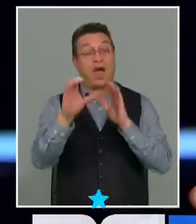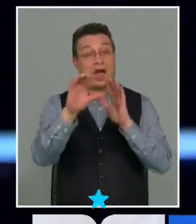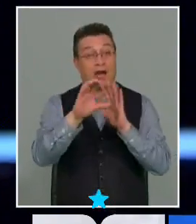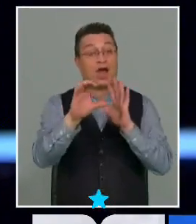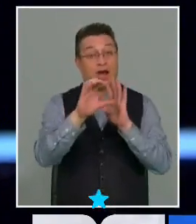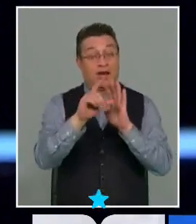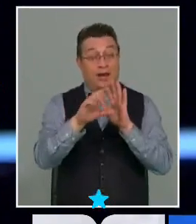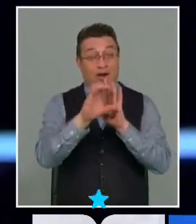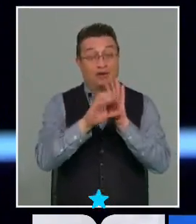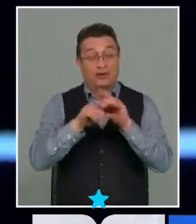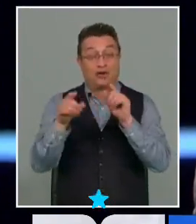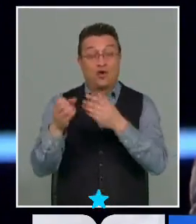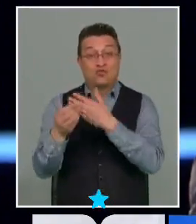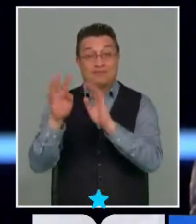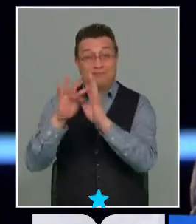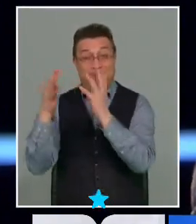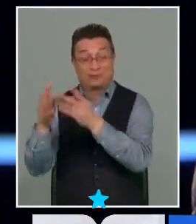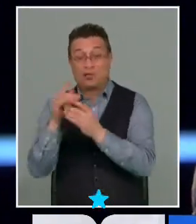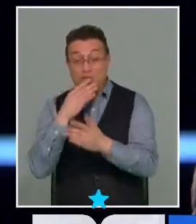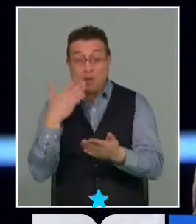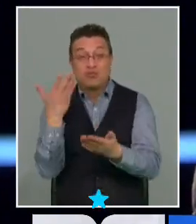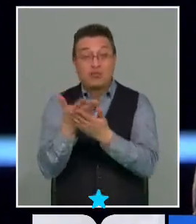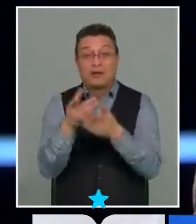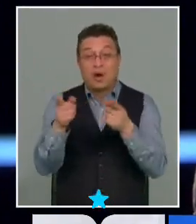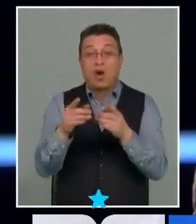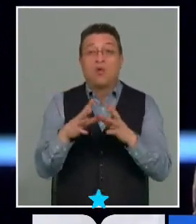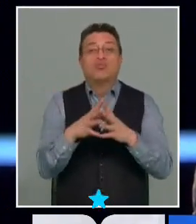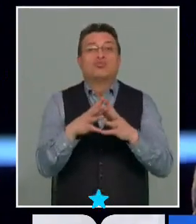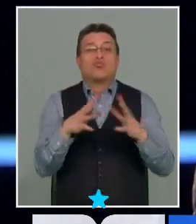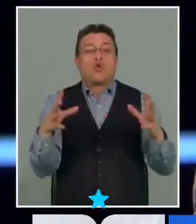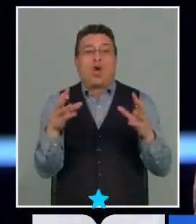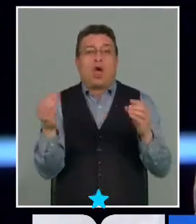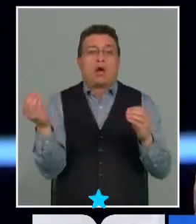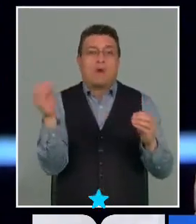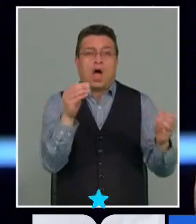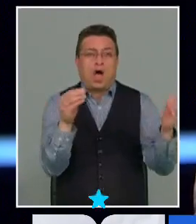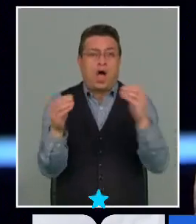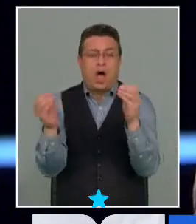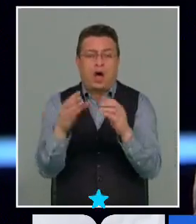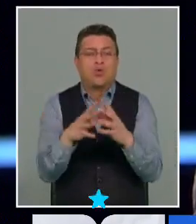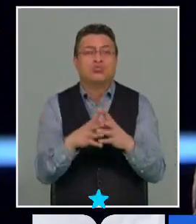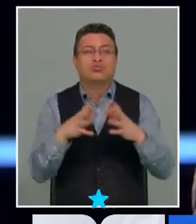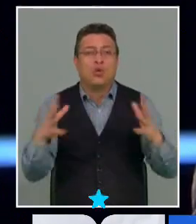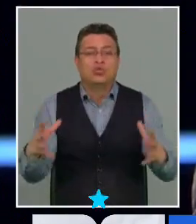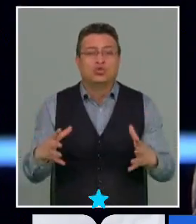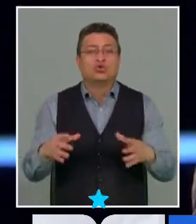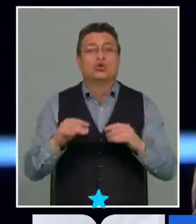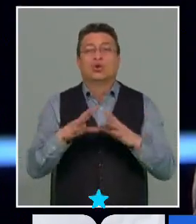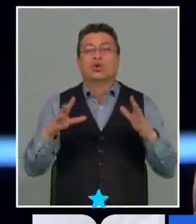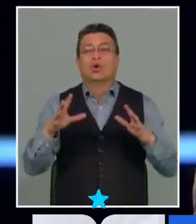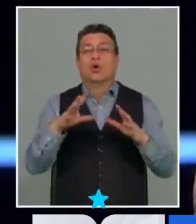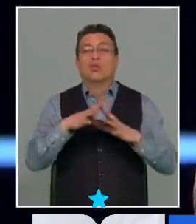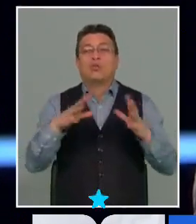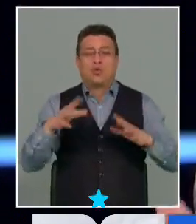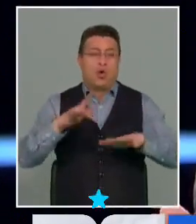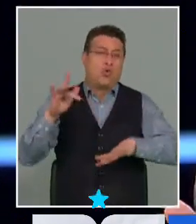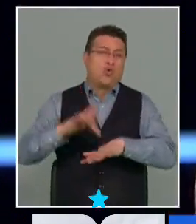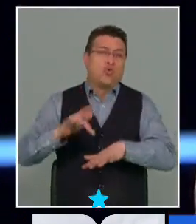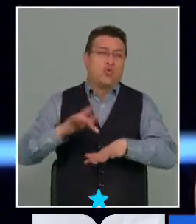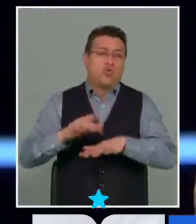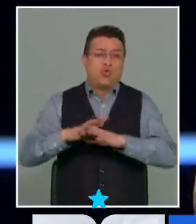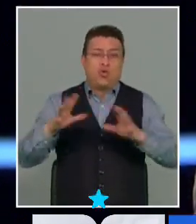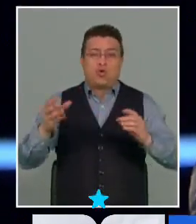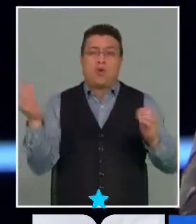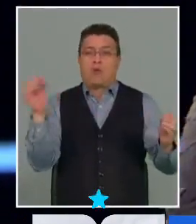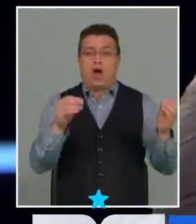los convencionales y todo lo que significó esta nueva propuesta de constitución fue muy caótica en su creación. O sea, fue muy radicalizada.